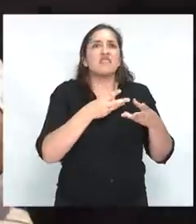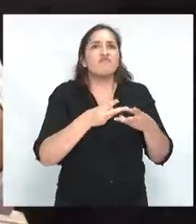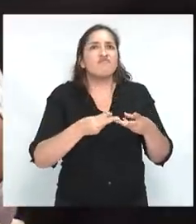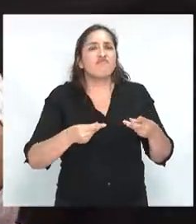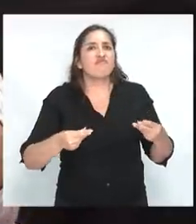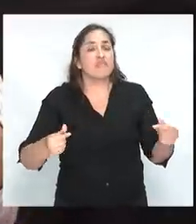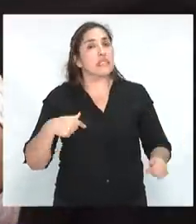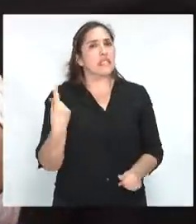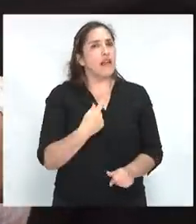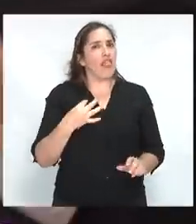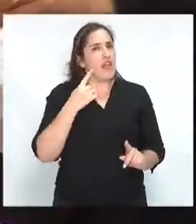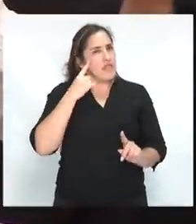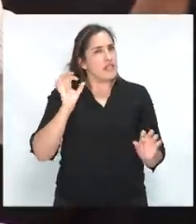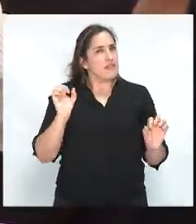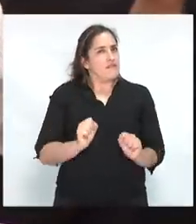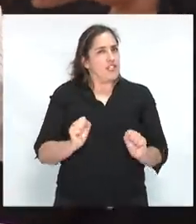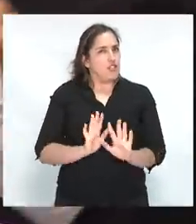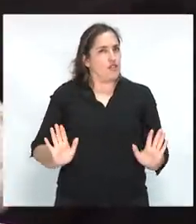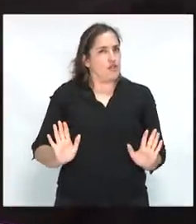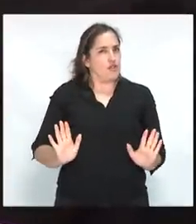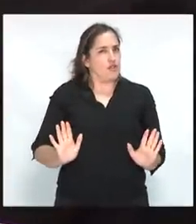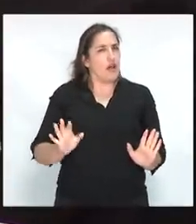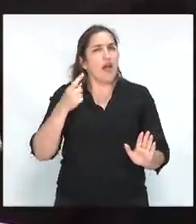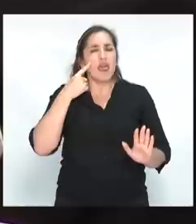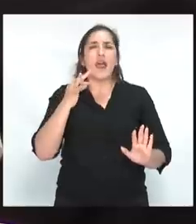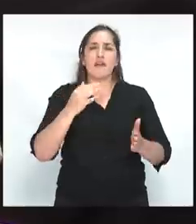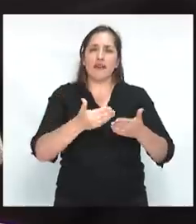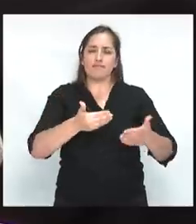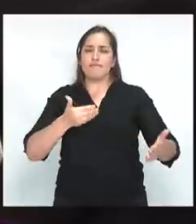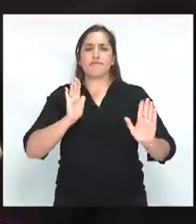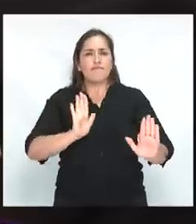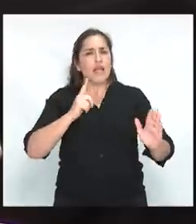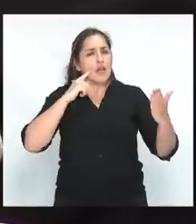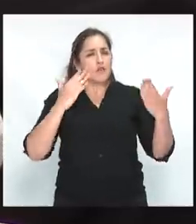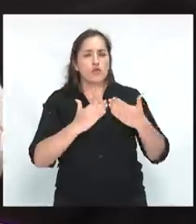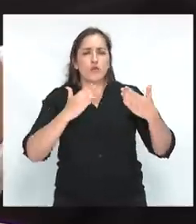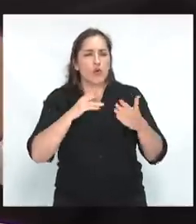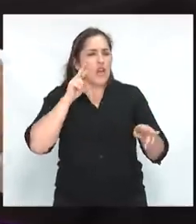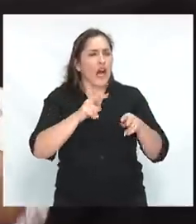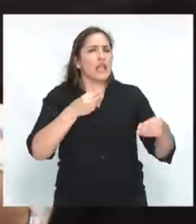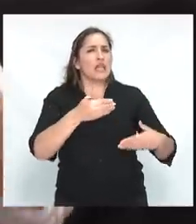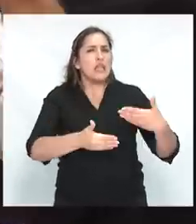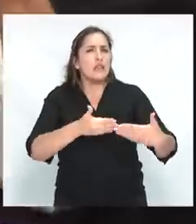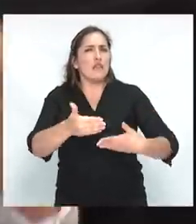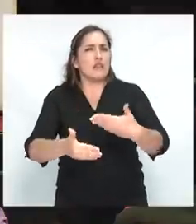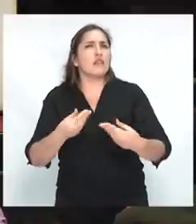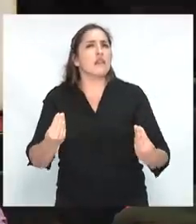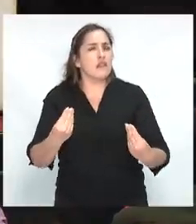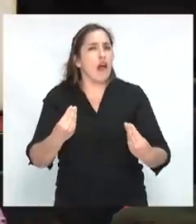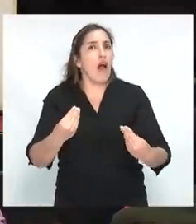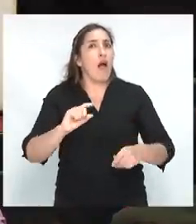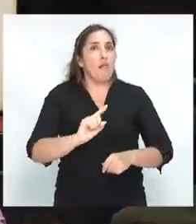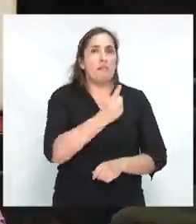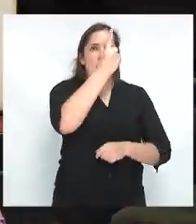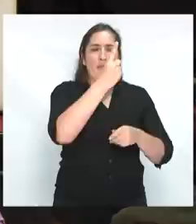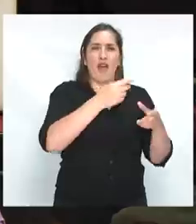ser fríos. Y hay que estudiar las condiciones de posibilidad de la primera